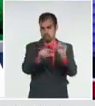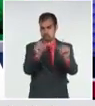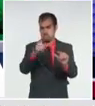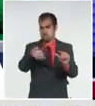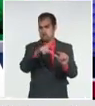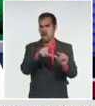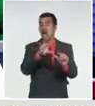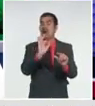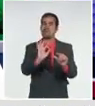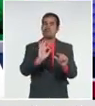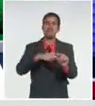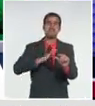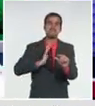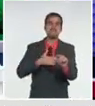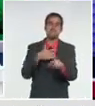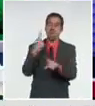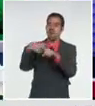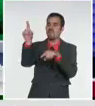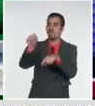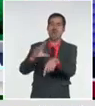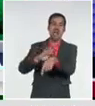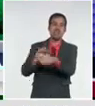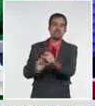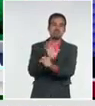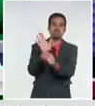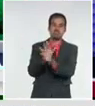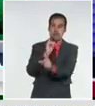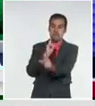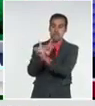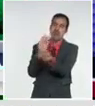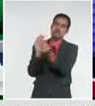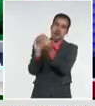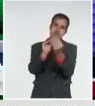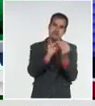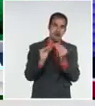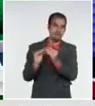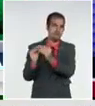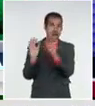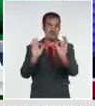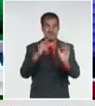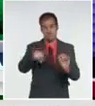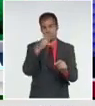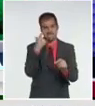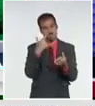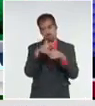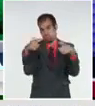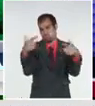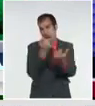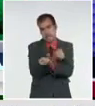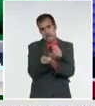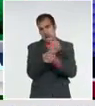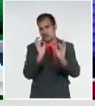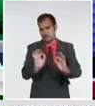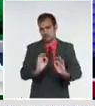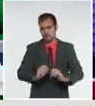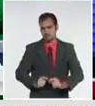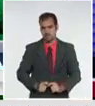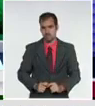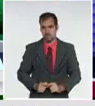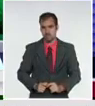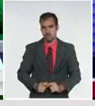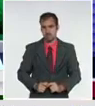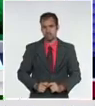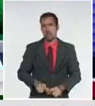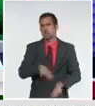contactos de casos confirmados. Grupo de mayor riesgo. En el acumulado, el 93